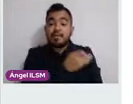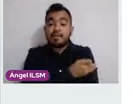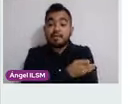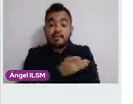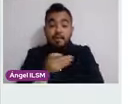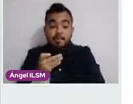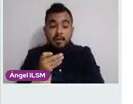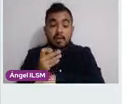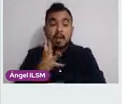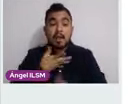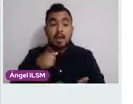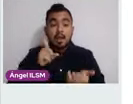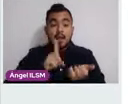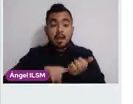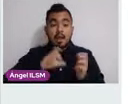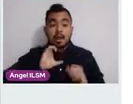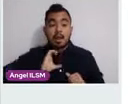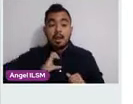cáncer de mama.